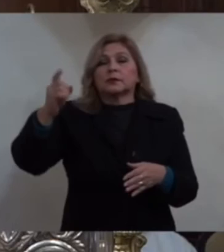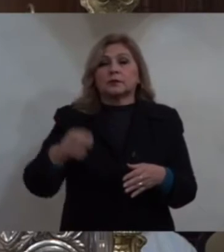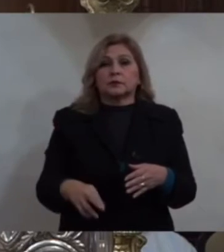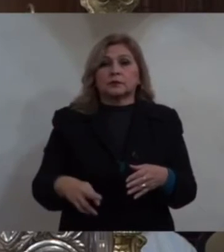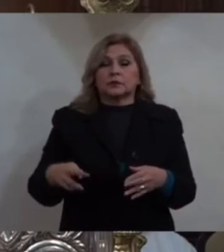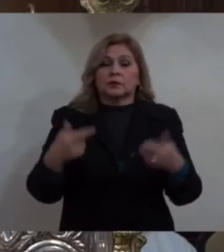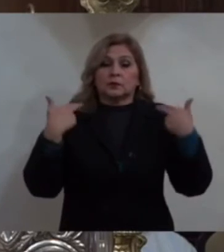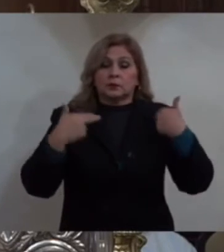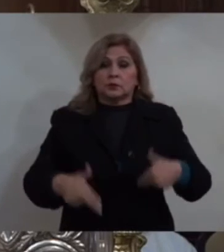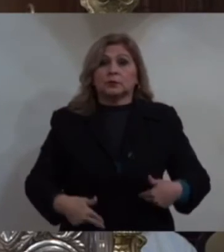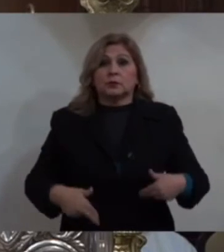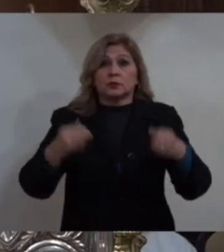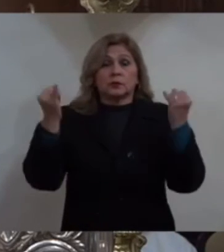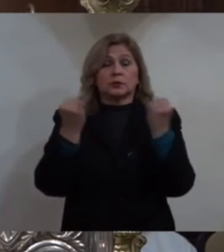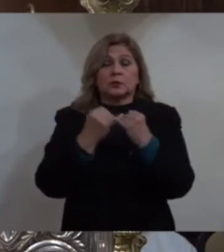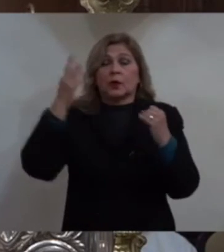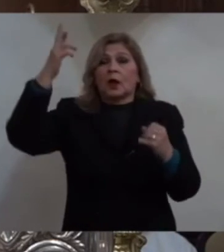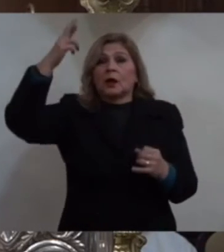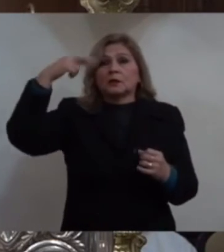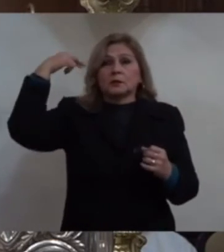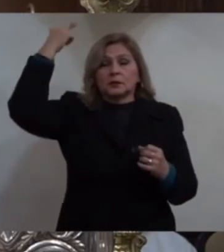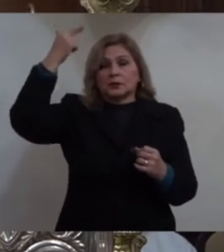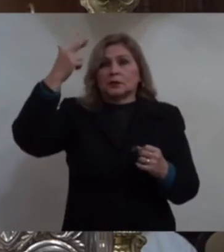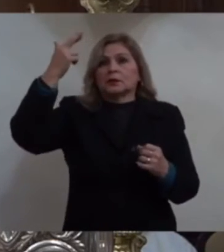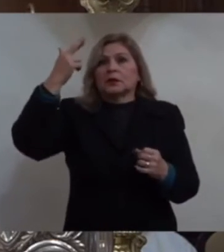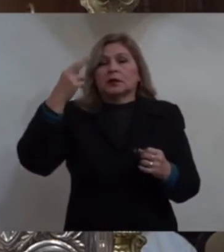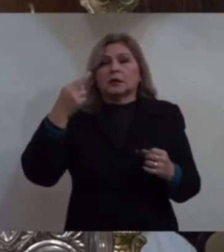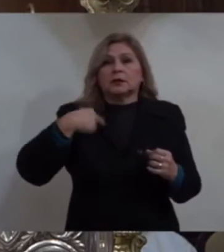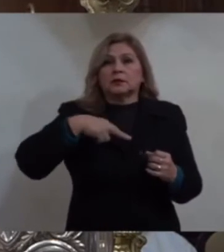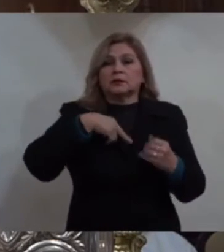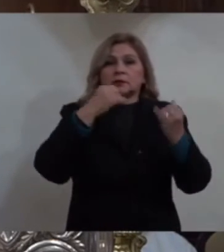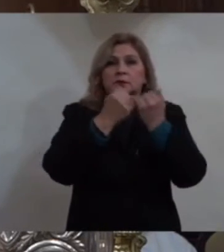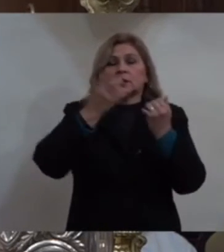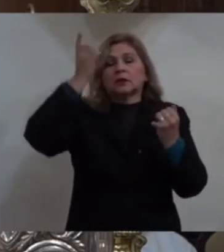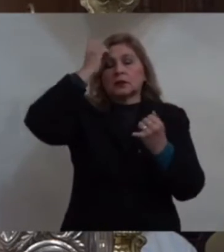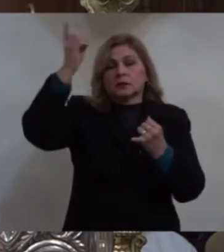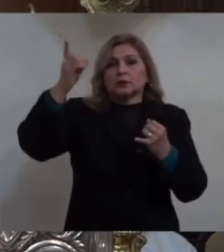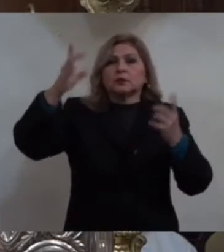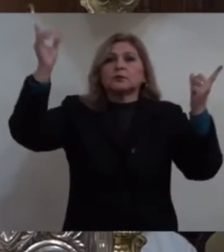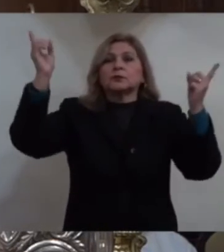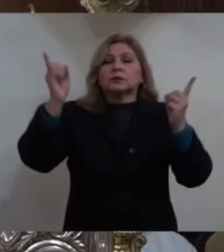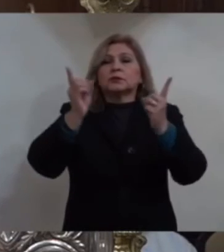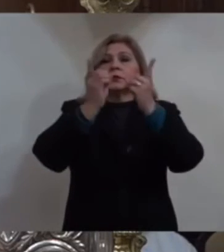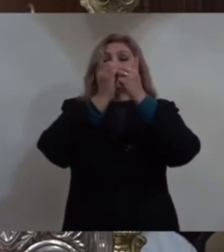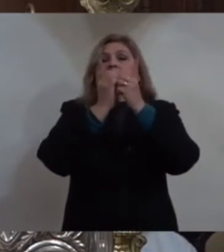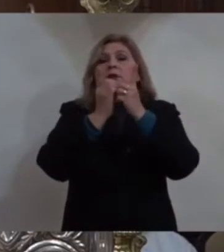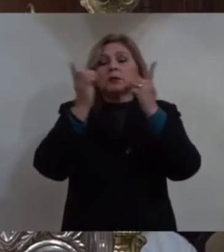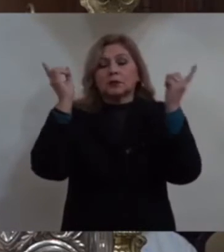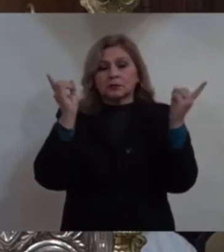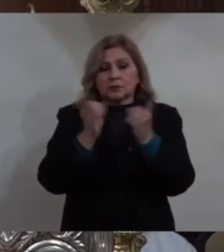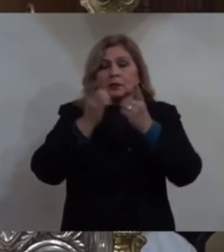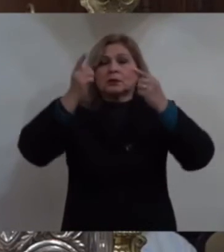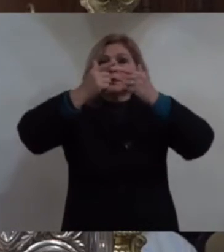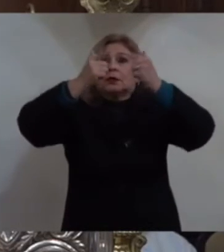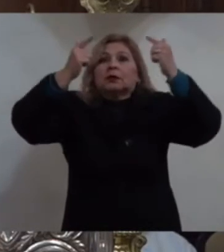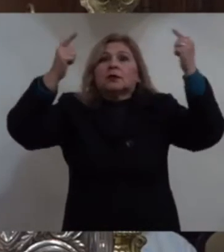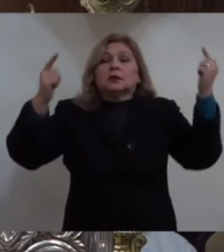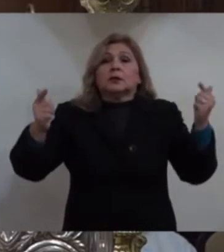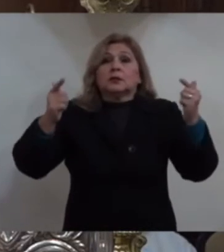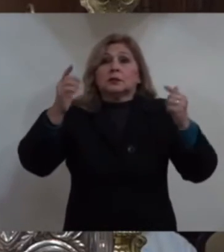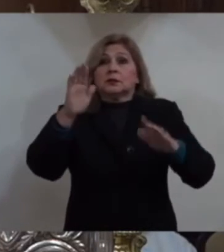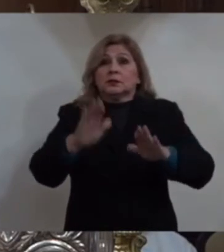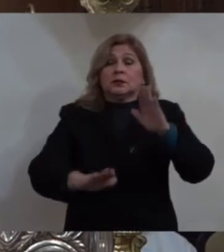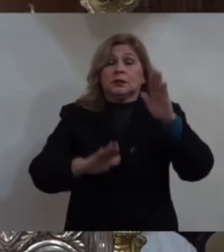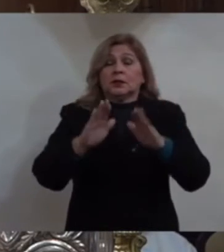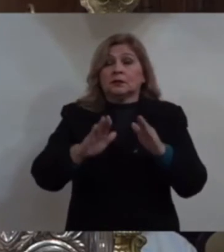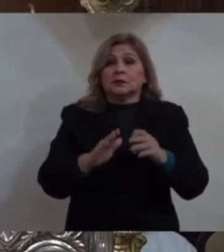en plenitud. Tenemos una gran dignidad, una grandeza que a veces ni